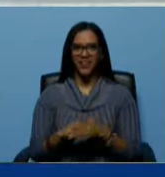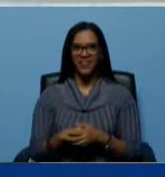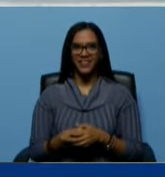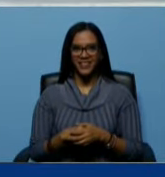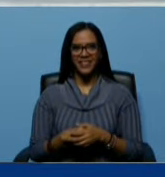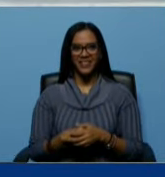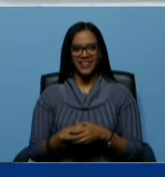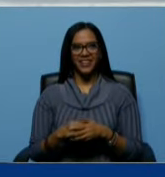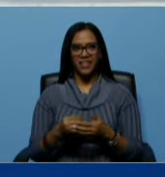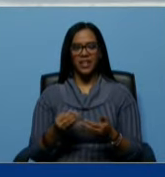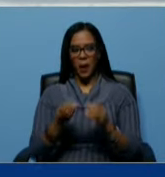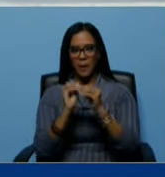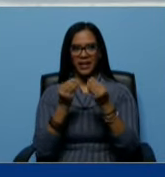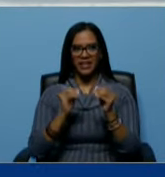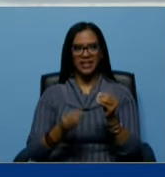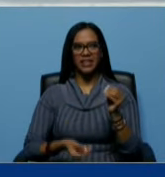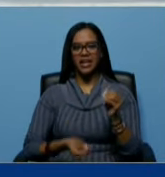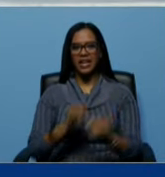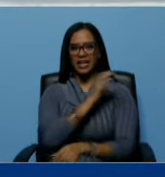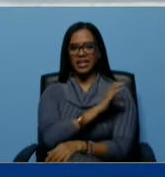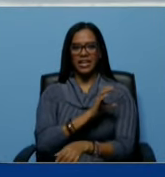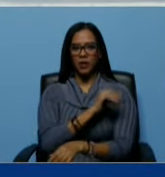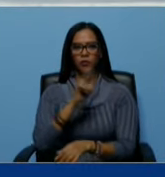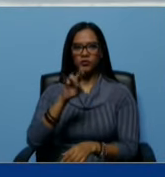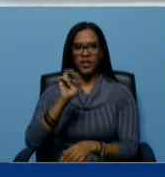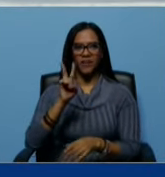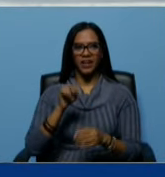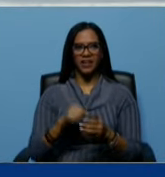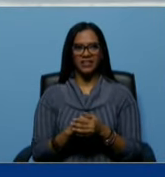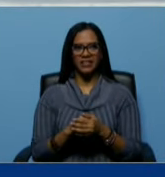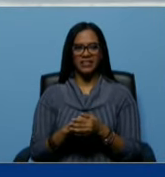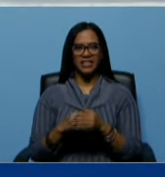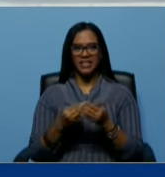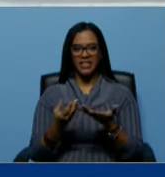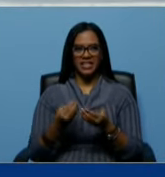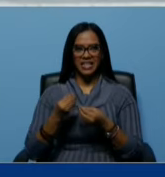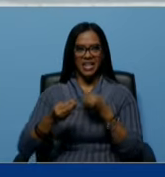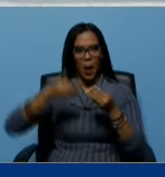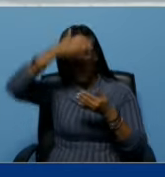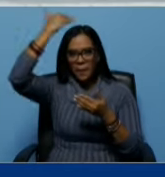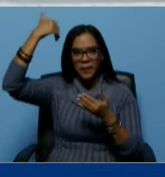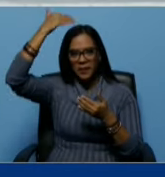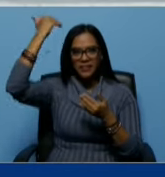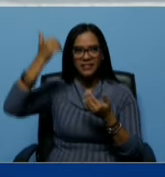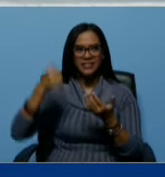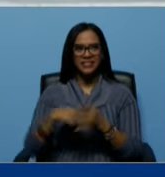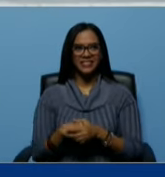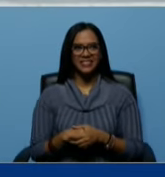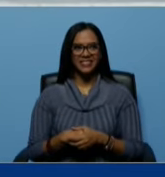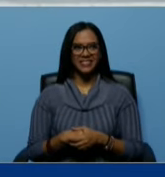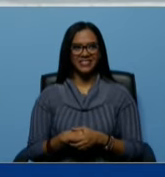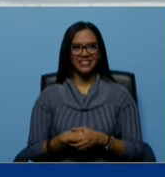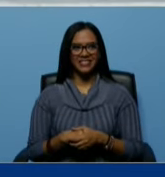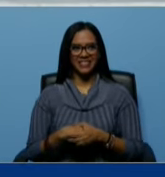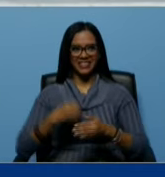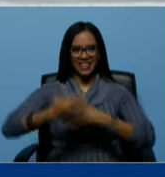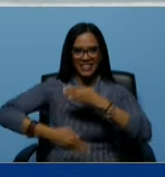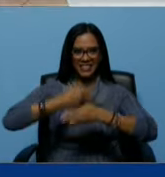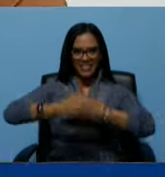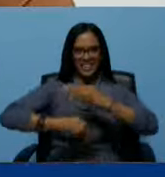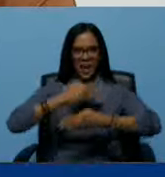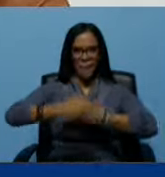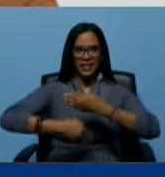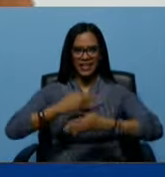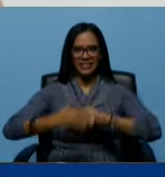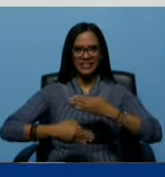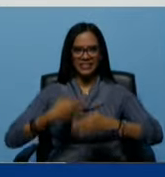lo sanaron lo acomodaron y lo llevaron para el clínico universitario lo acomodaron le enterraron la pierna le enterraron la